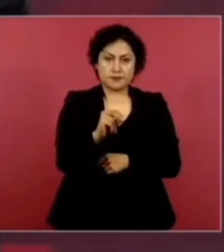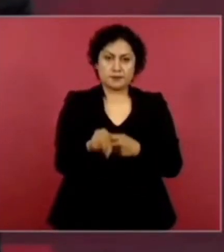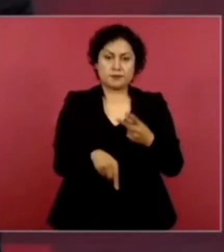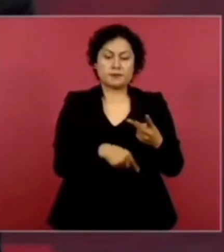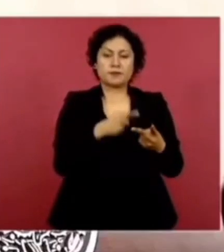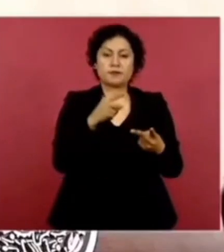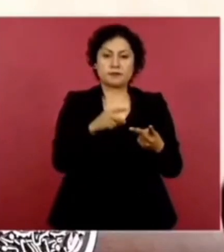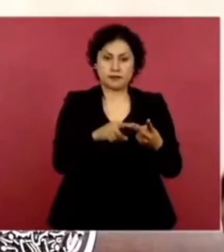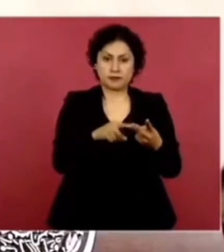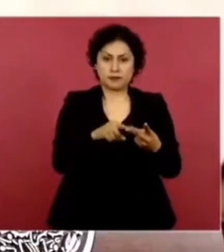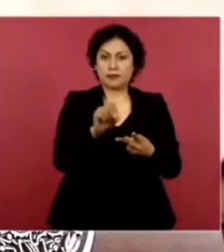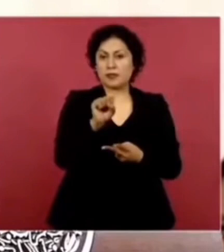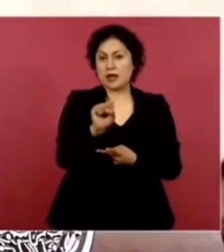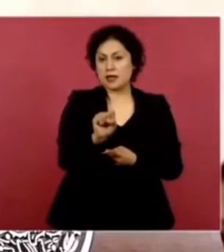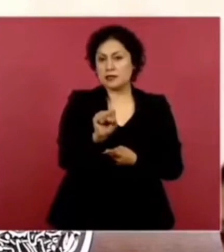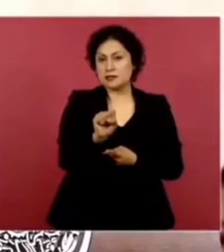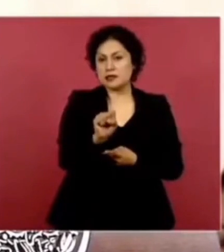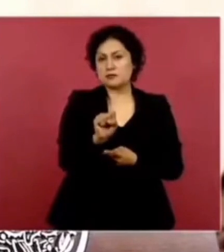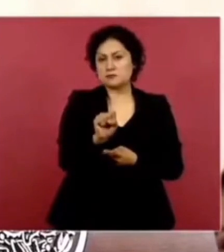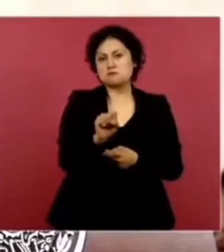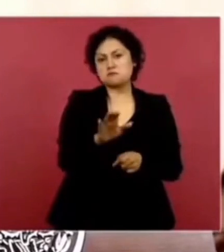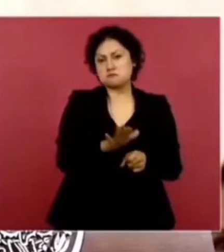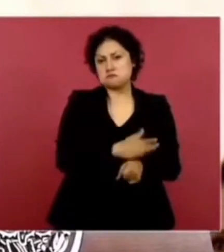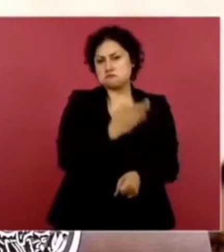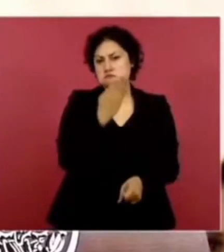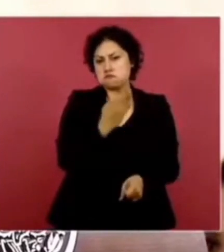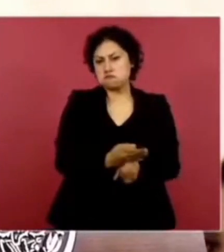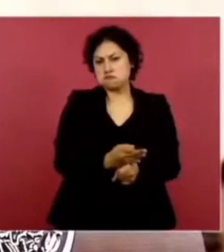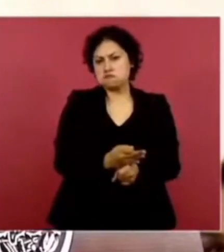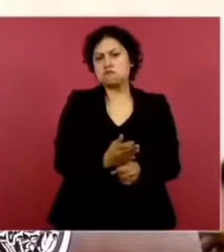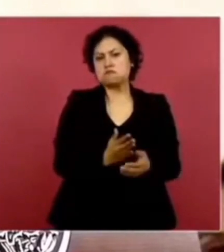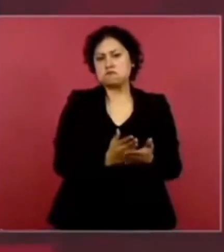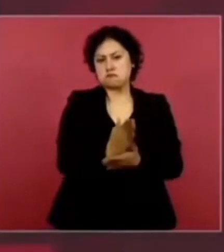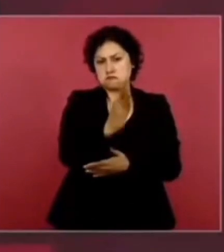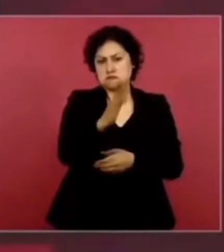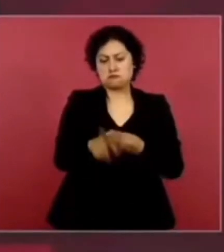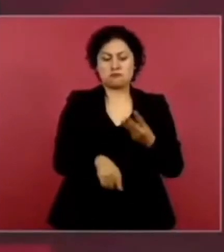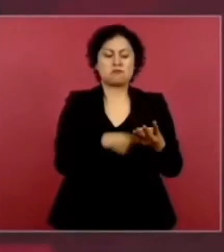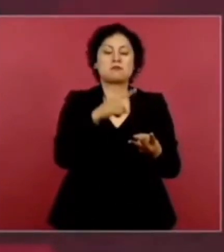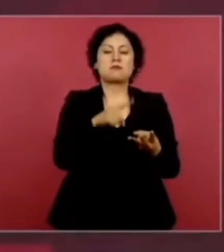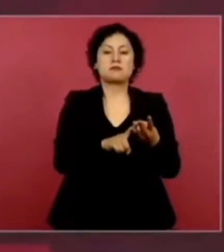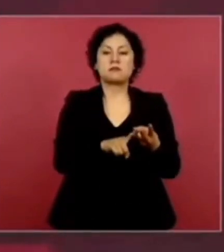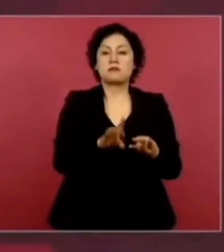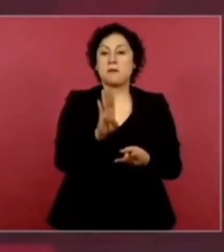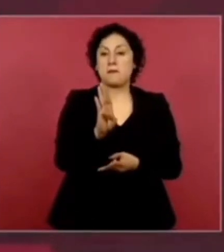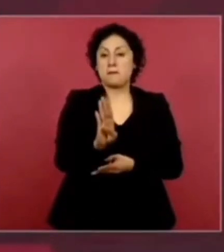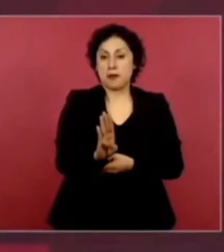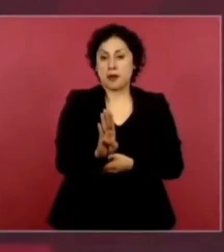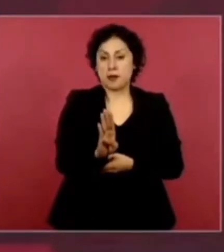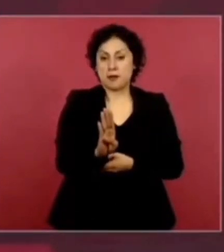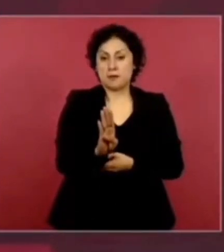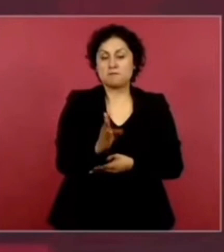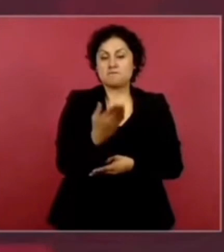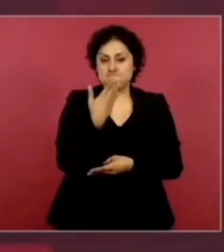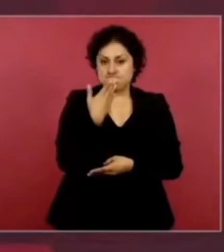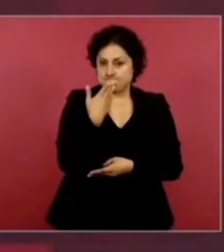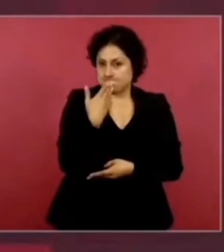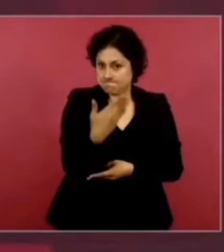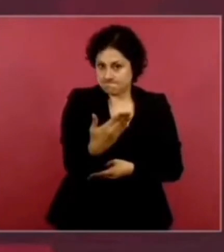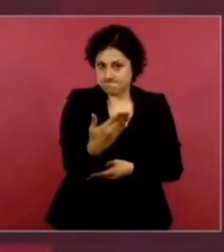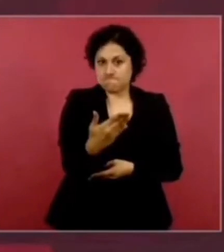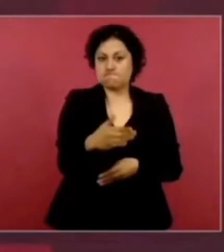S, suficiente. B, buena.